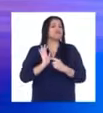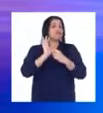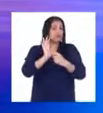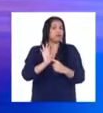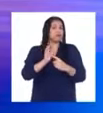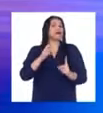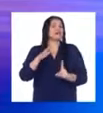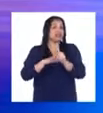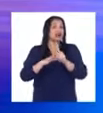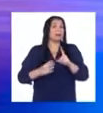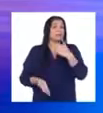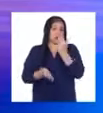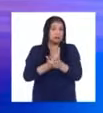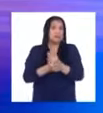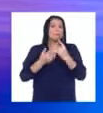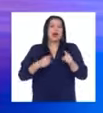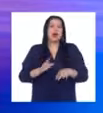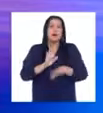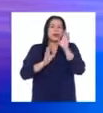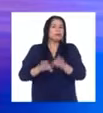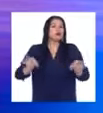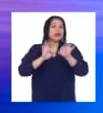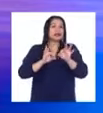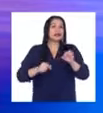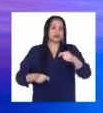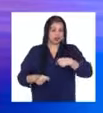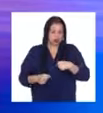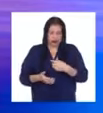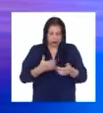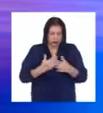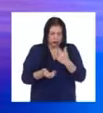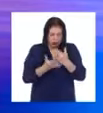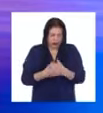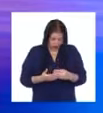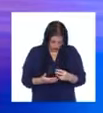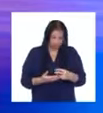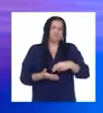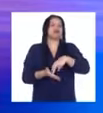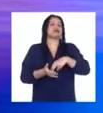La clave es saber levantarse y luchar por nuestros sueños.